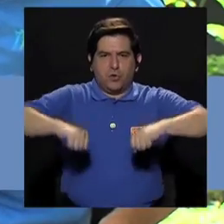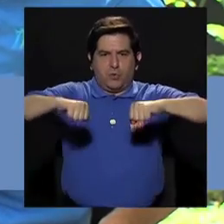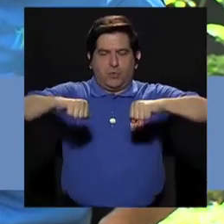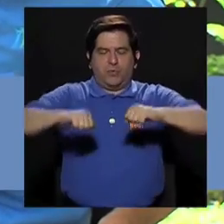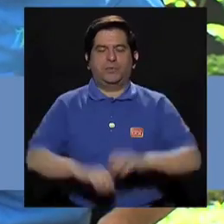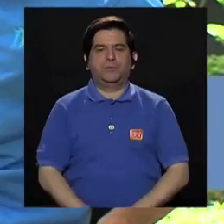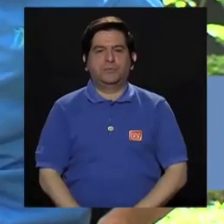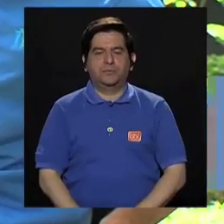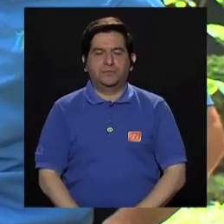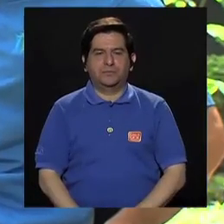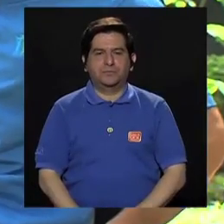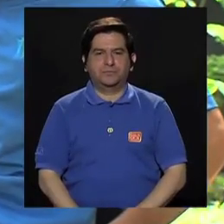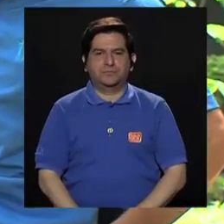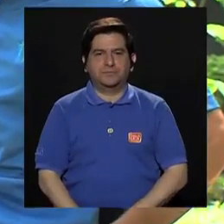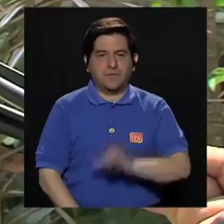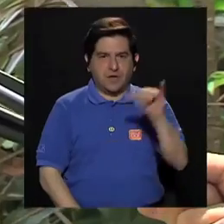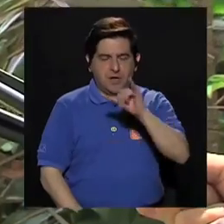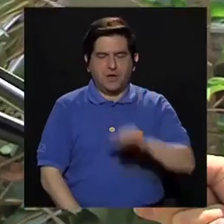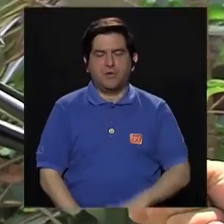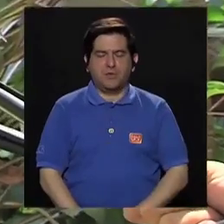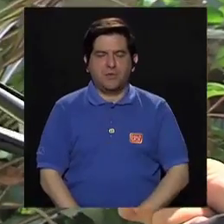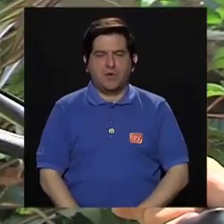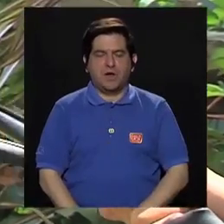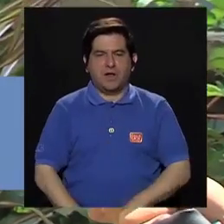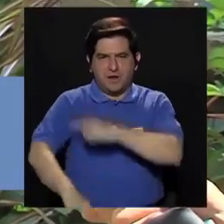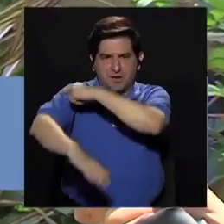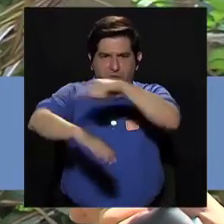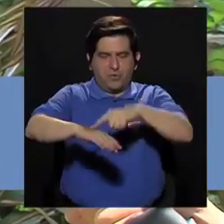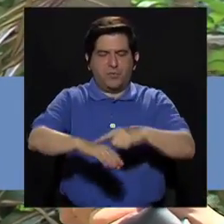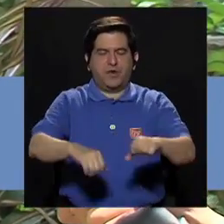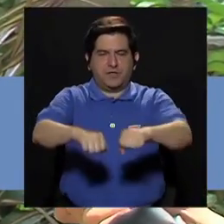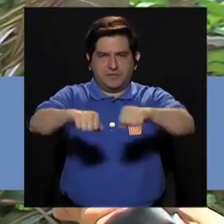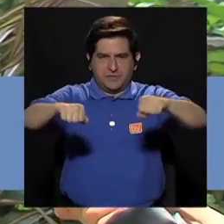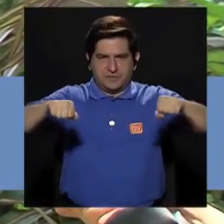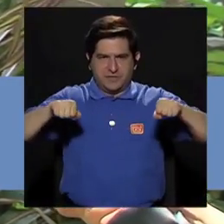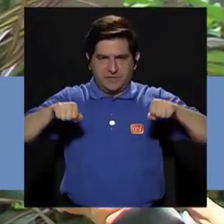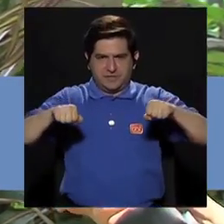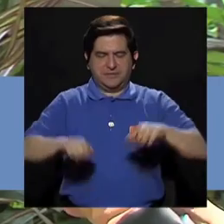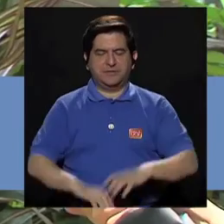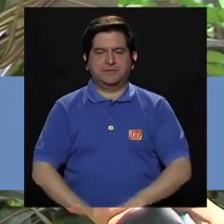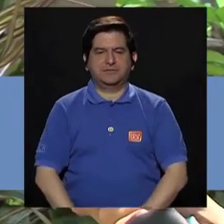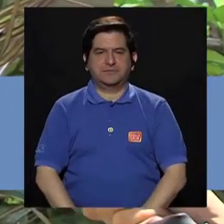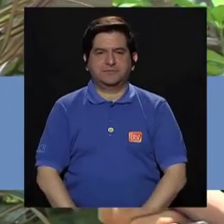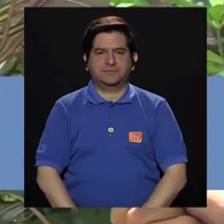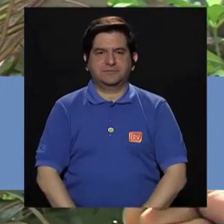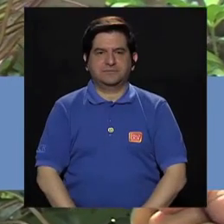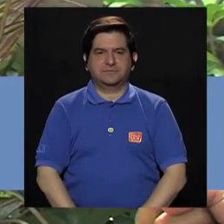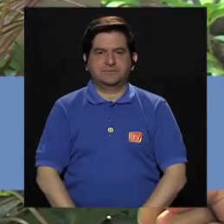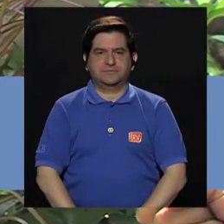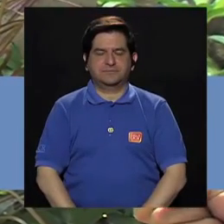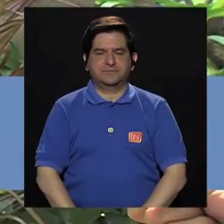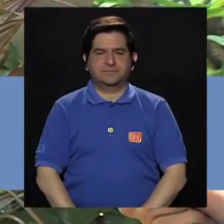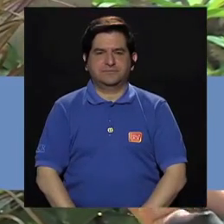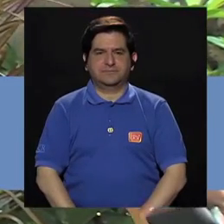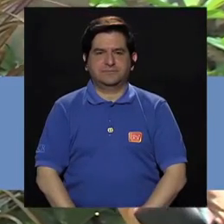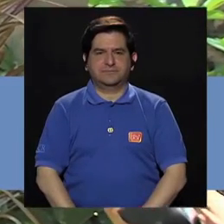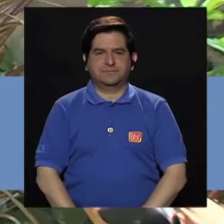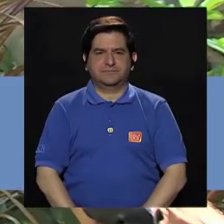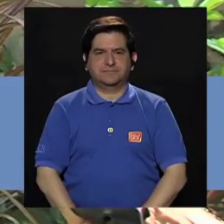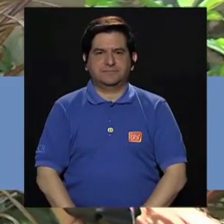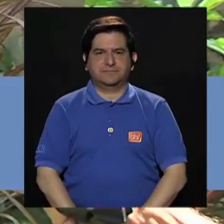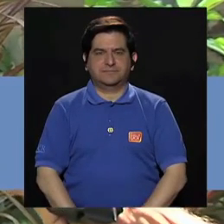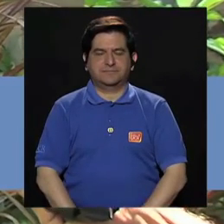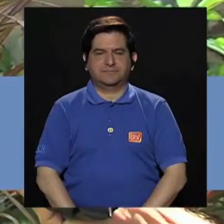brazos Van hacia atrás igual Siempre los brazos Arriba Y extiende Completamente hacia mi Entonces viene para acá Viene para acá Los brazos para acá Extiende Eso